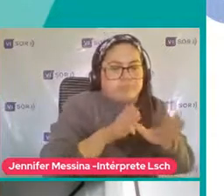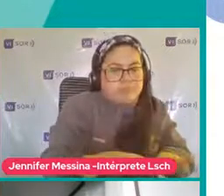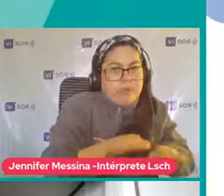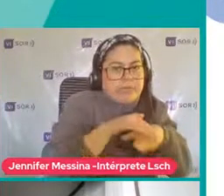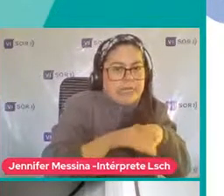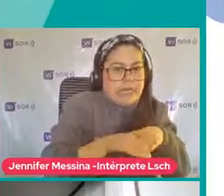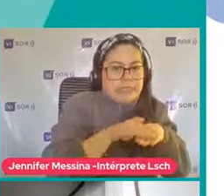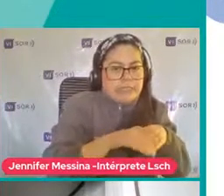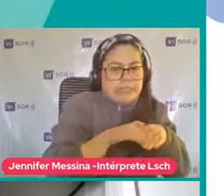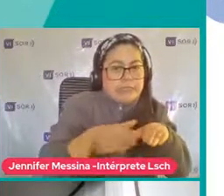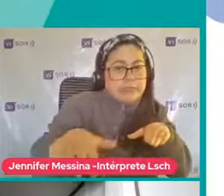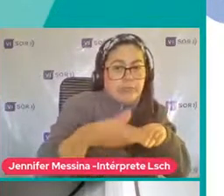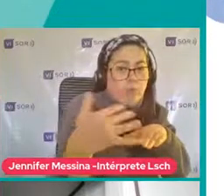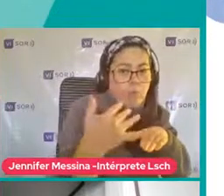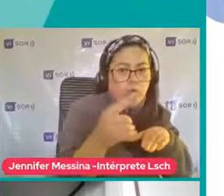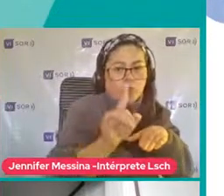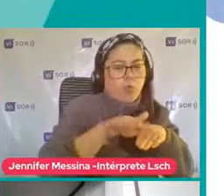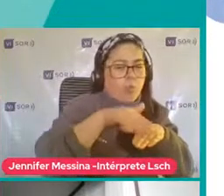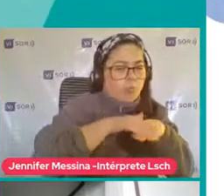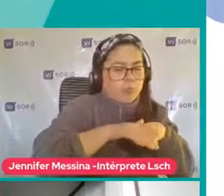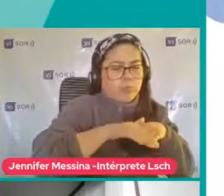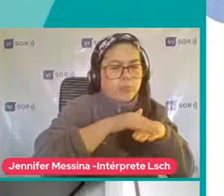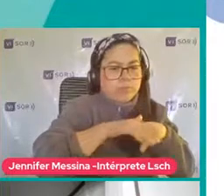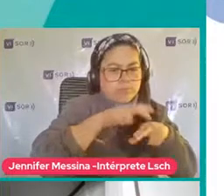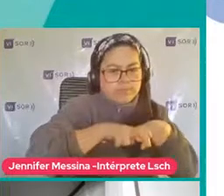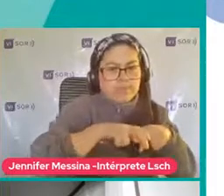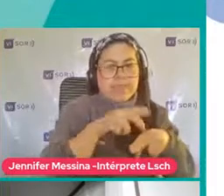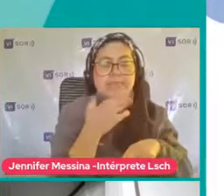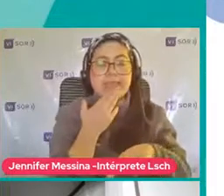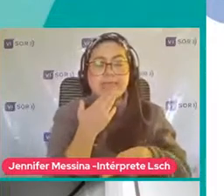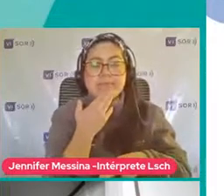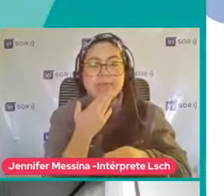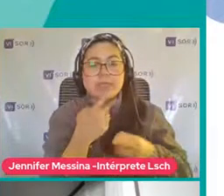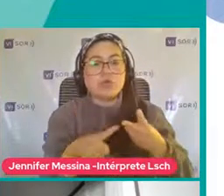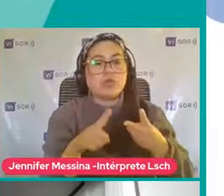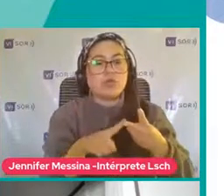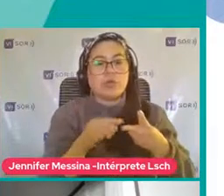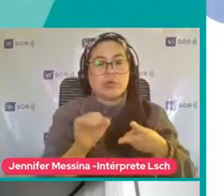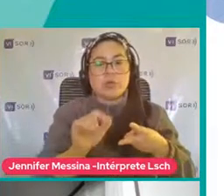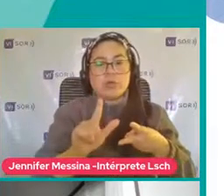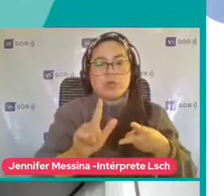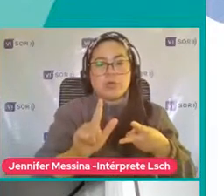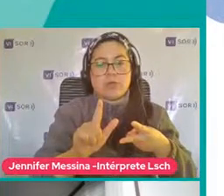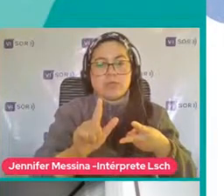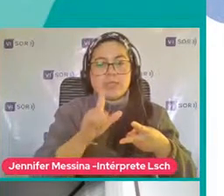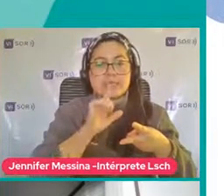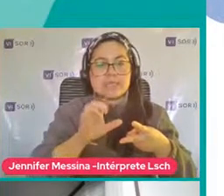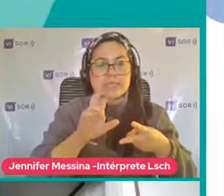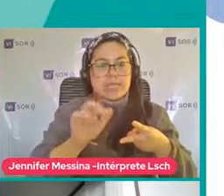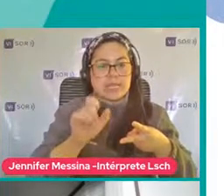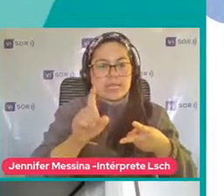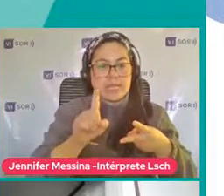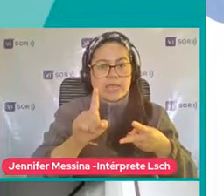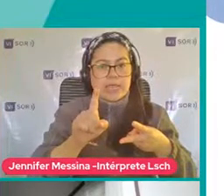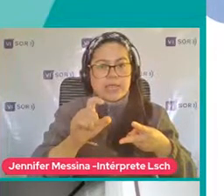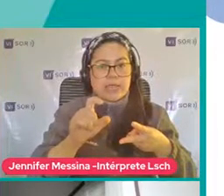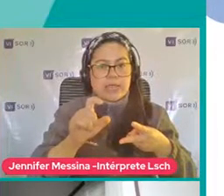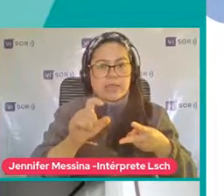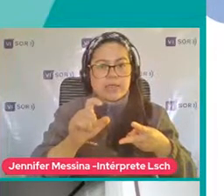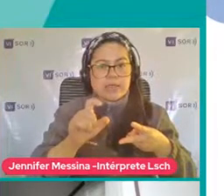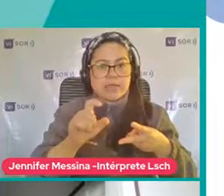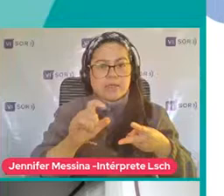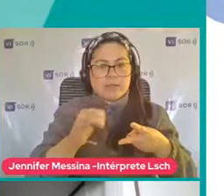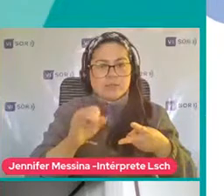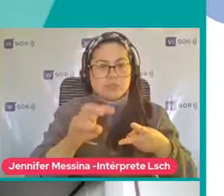También Se ven Afectadas Algunas Alteraciones Sensoriales Las niños